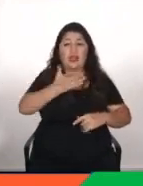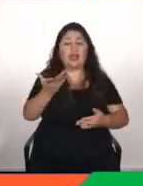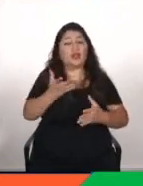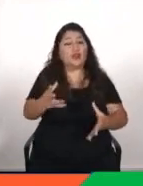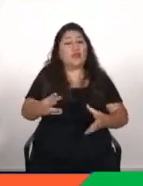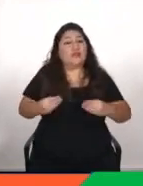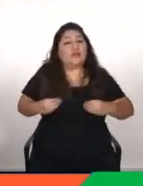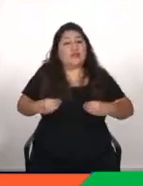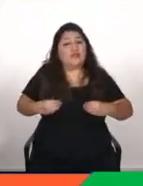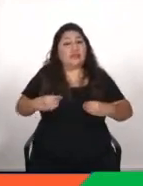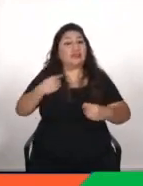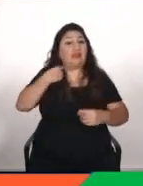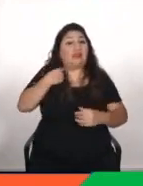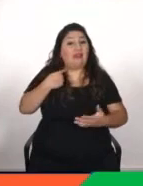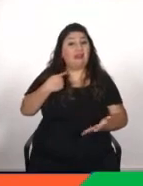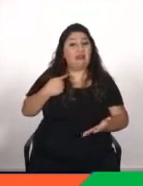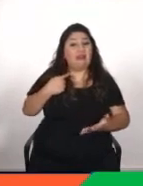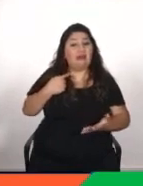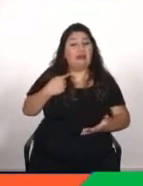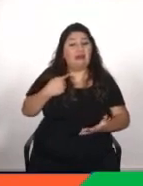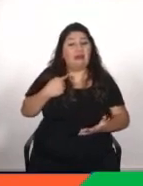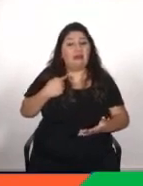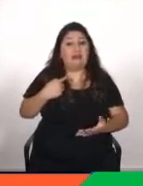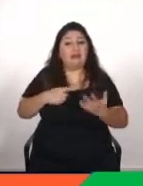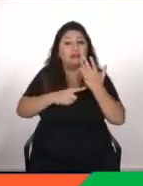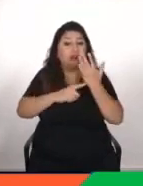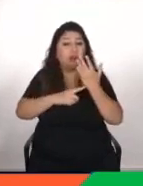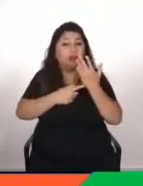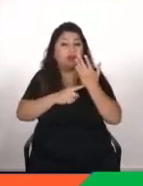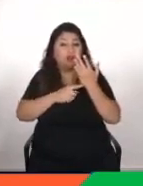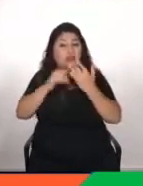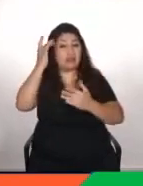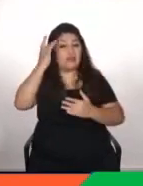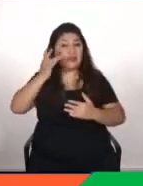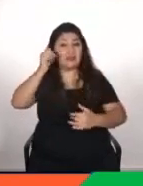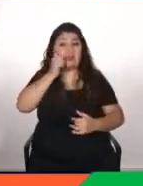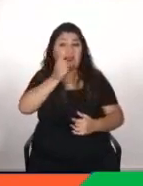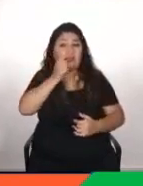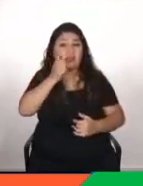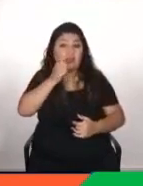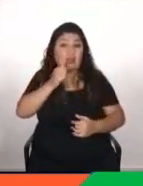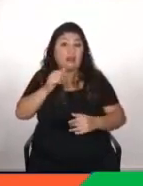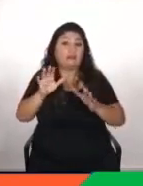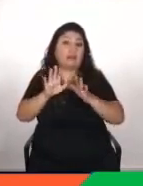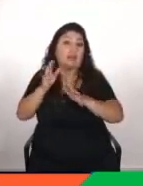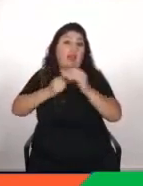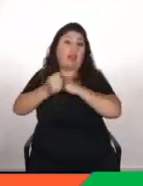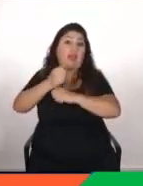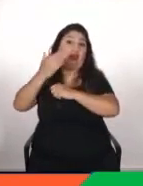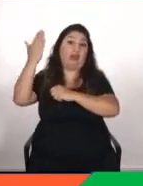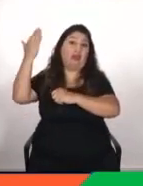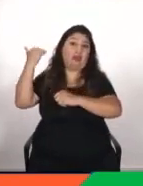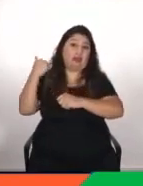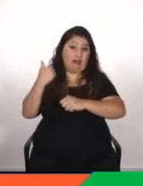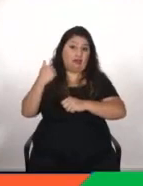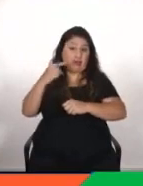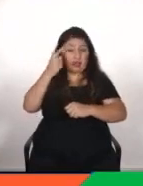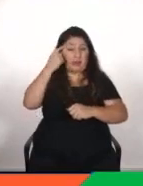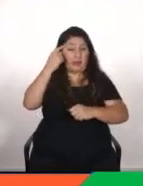inteligencia artificial en tu día a día al igual que hace 30 años a lo mejor había que preguntarse cómo te iba a afectar la informática en tu día a día